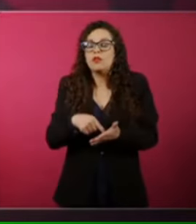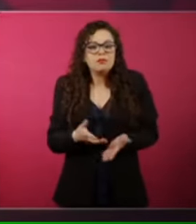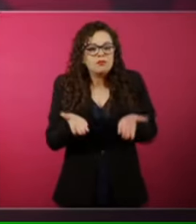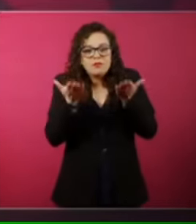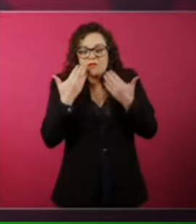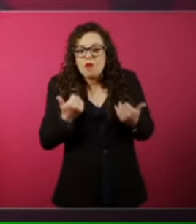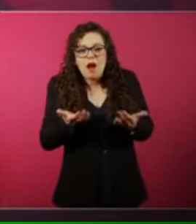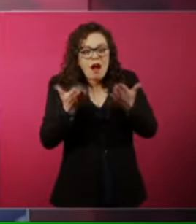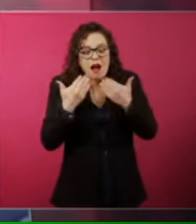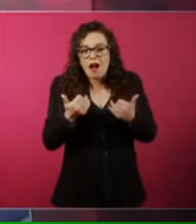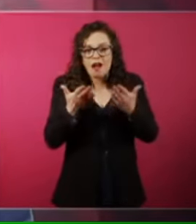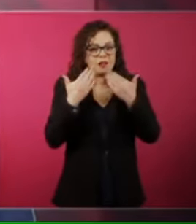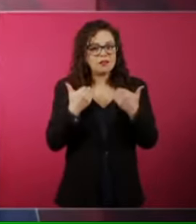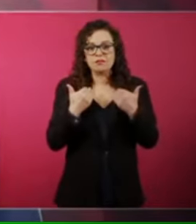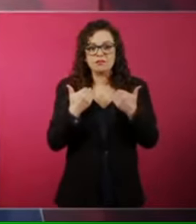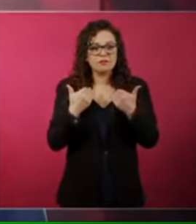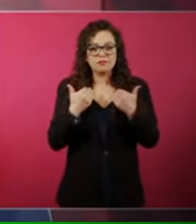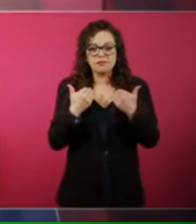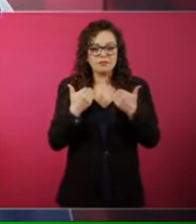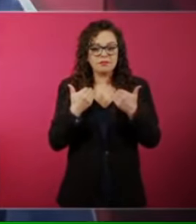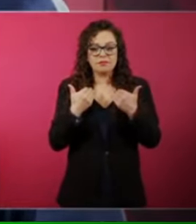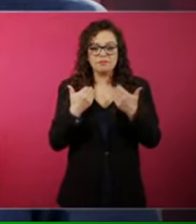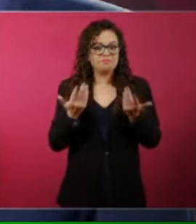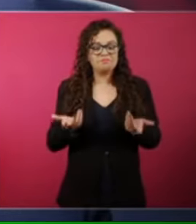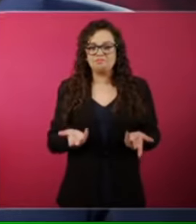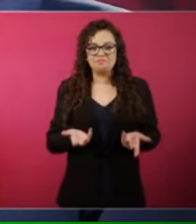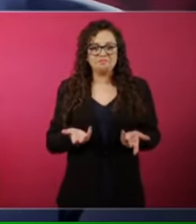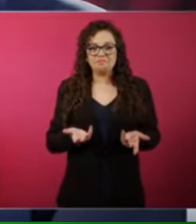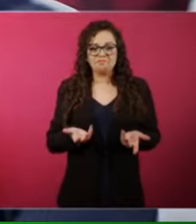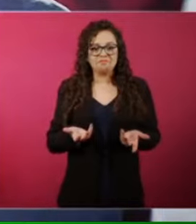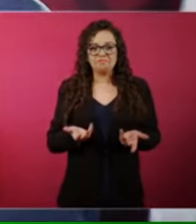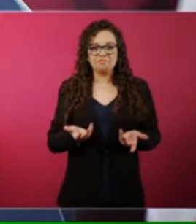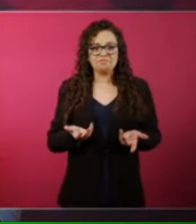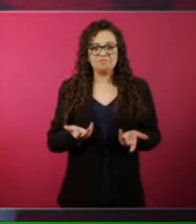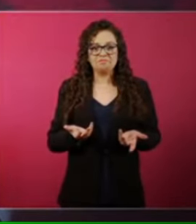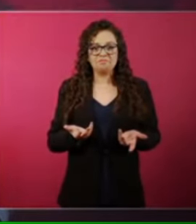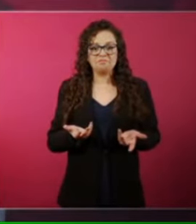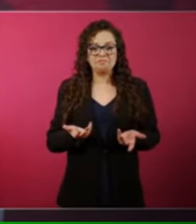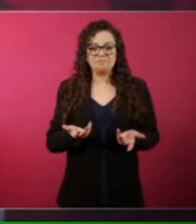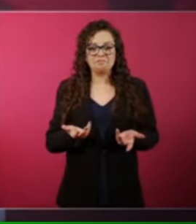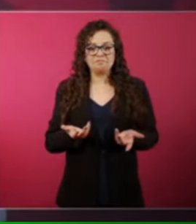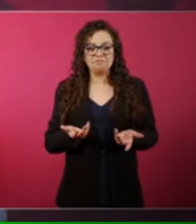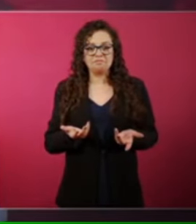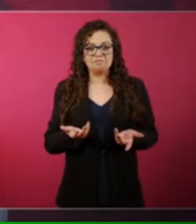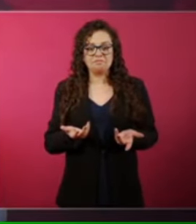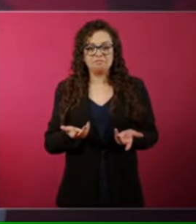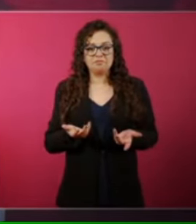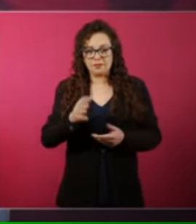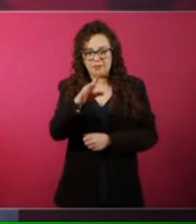Sí, es indiscutible, ¿no? En América Latina.